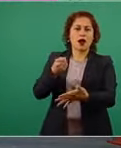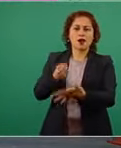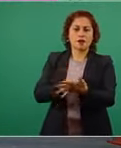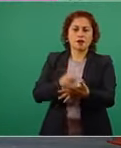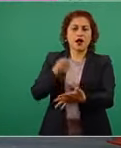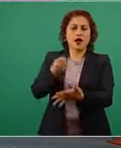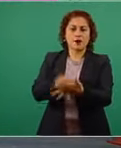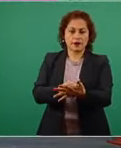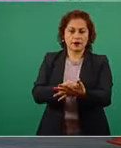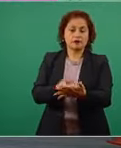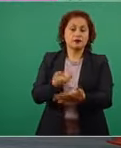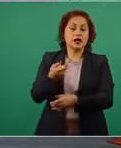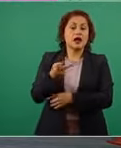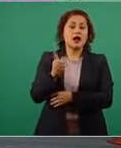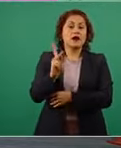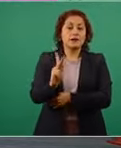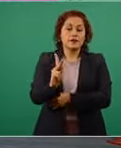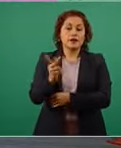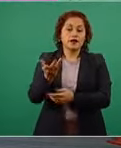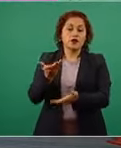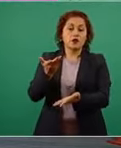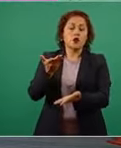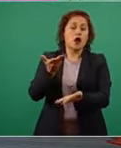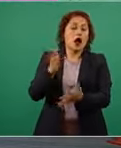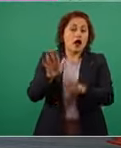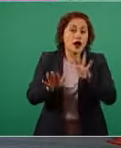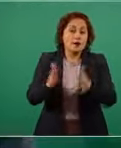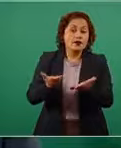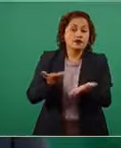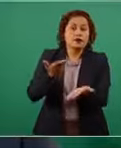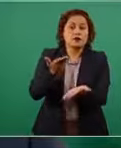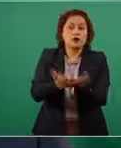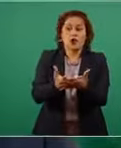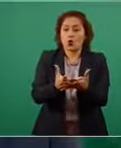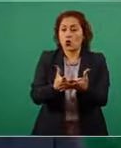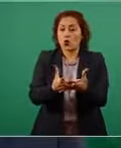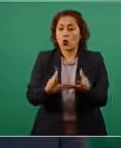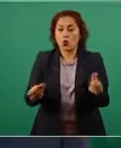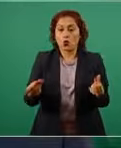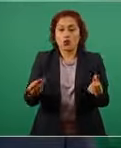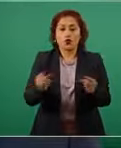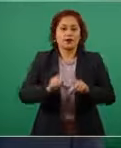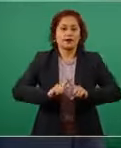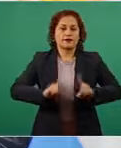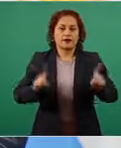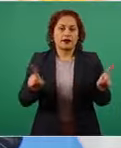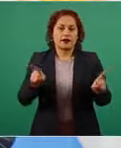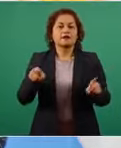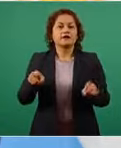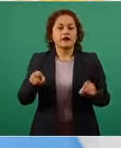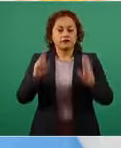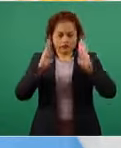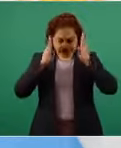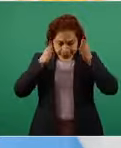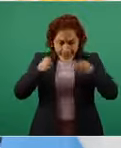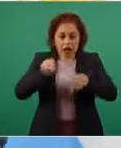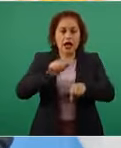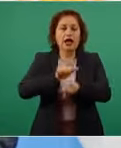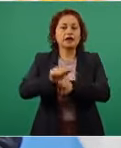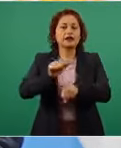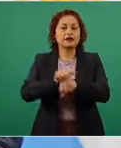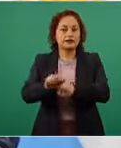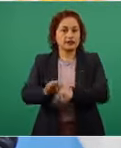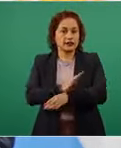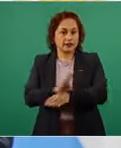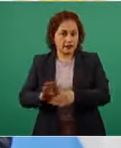promueve soluciones que poco tienen que ver con lo que a la Argentina le puede convenir ese es un